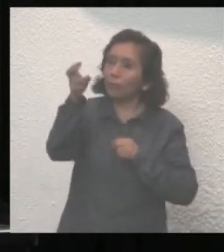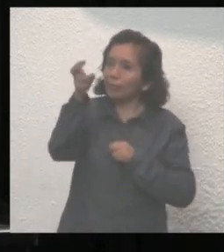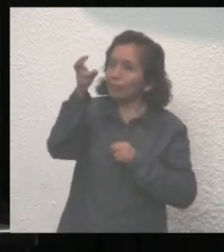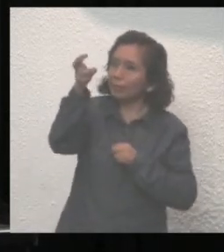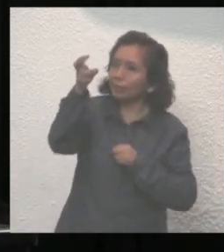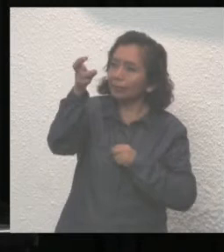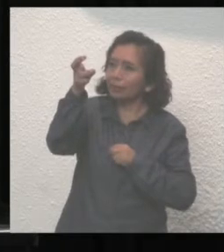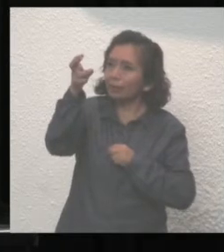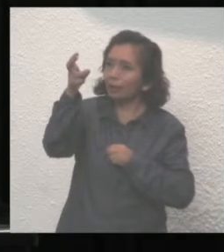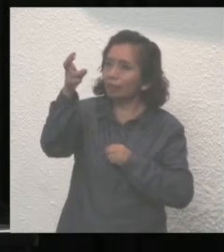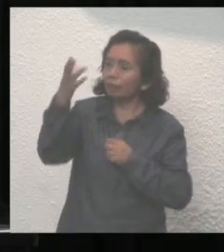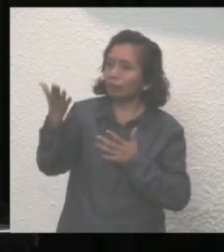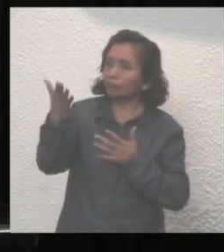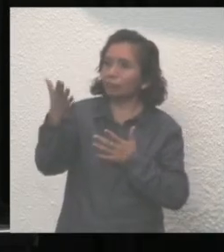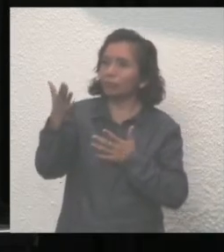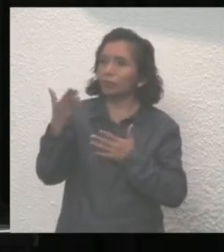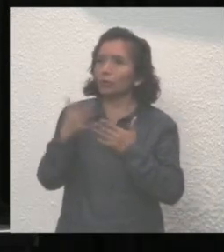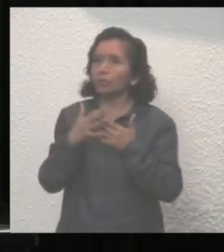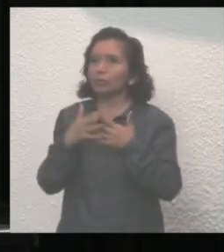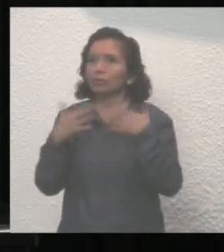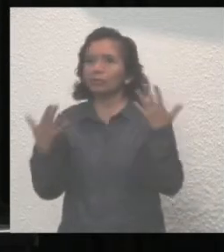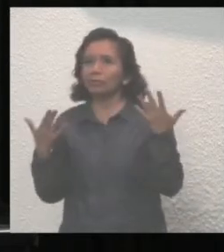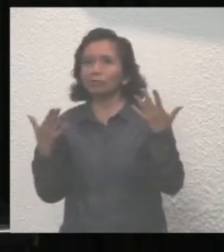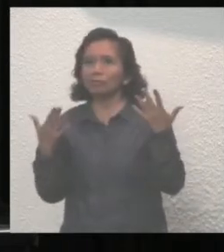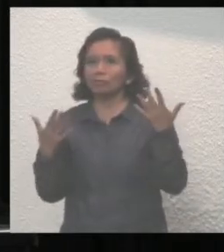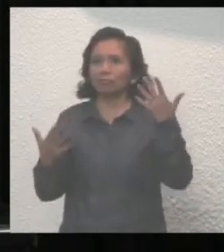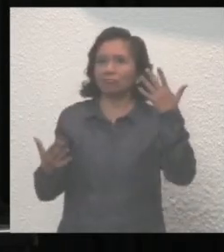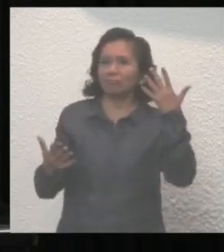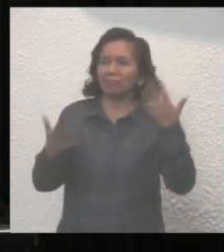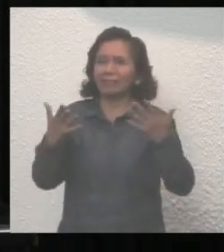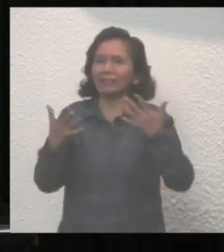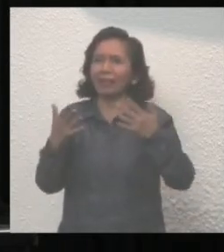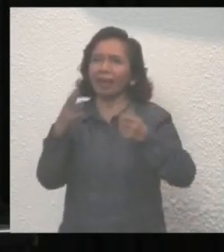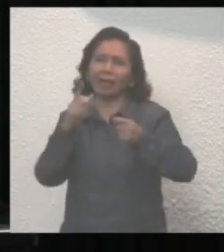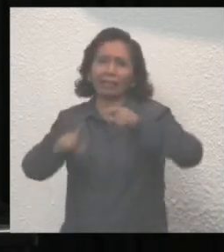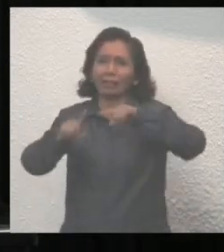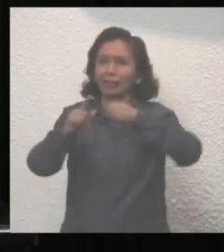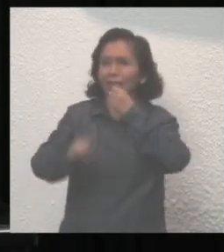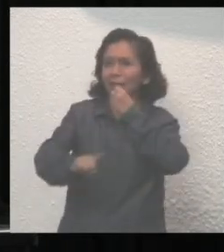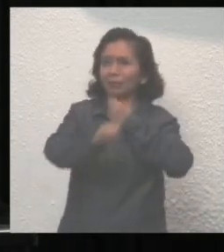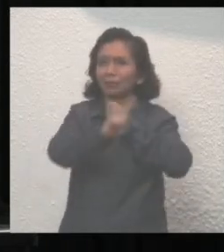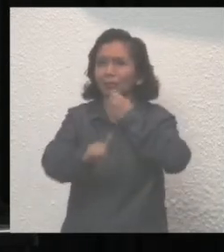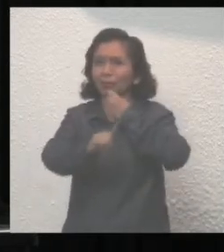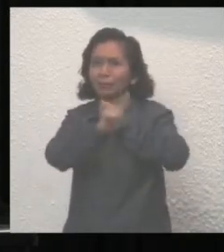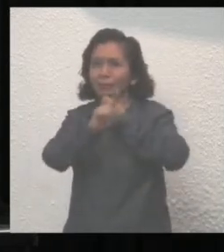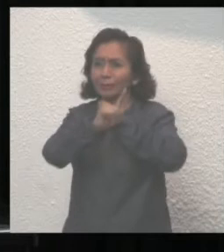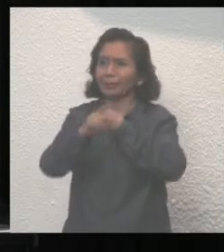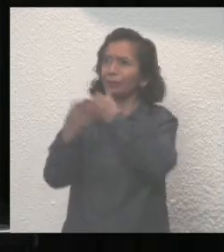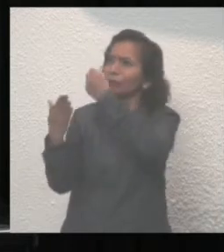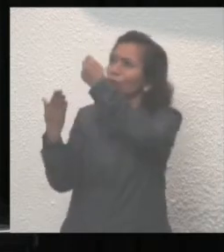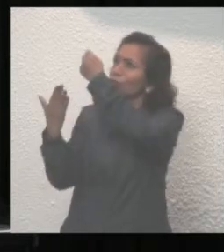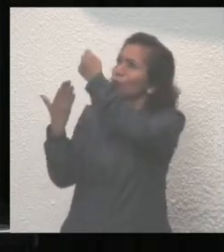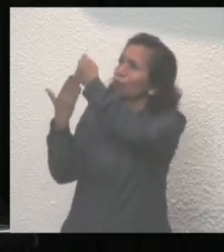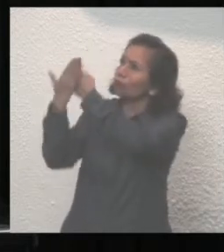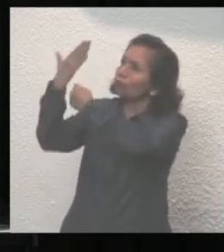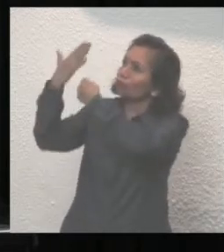el alba y no una mañanera que está muy lejos del bello amanecer de Quintana Roo.